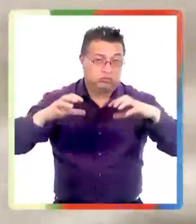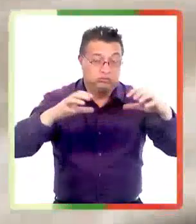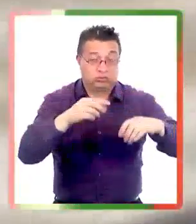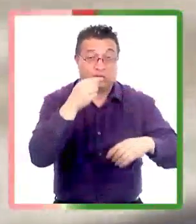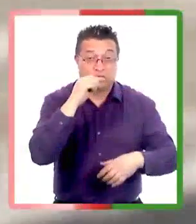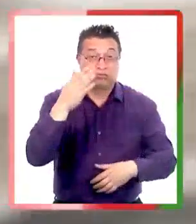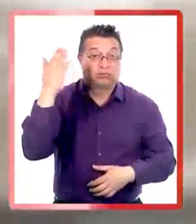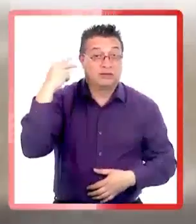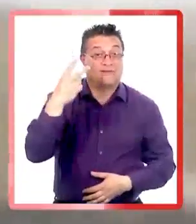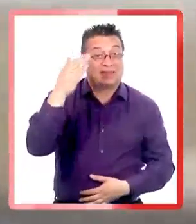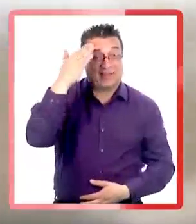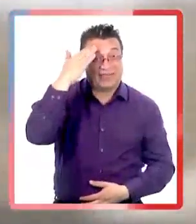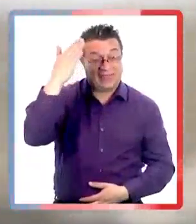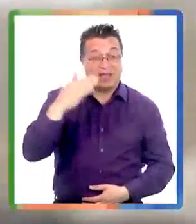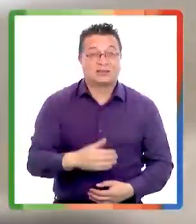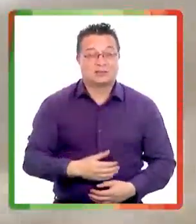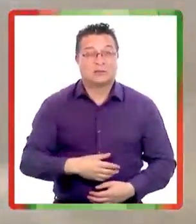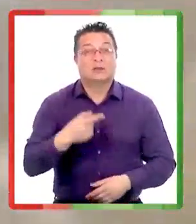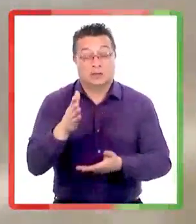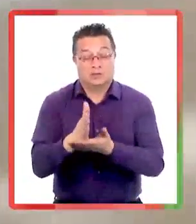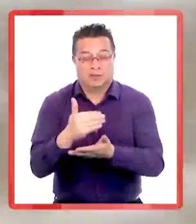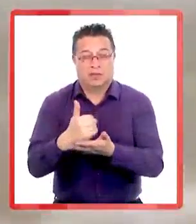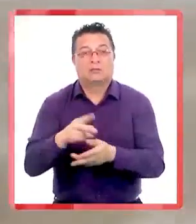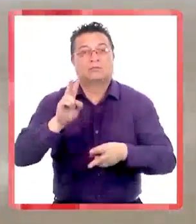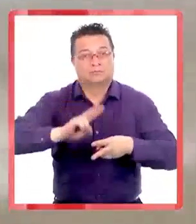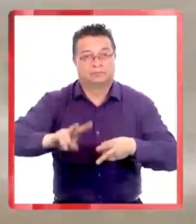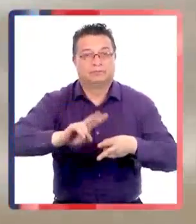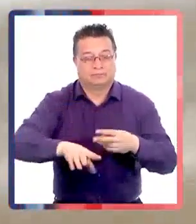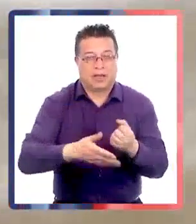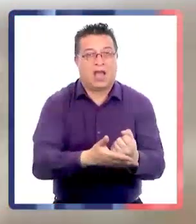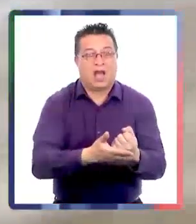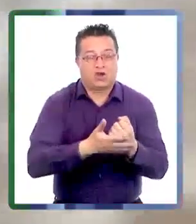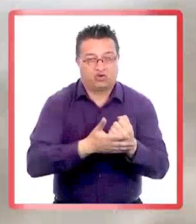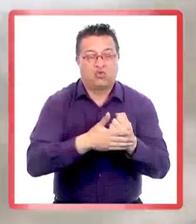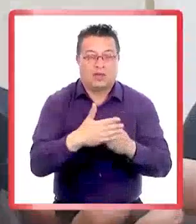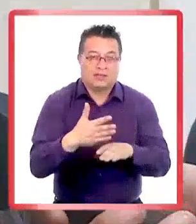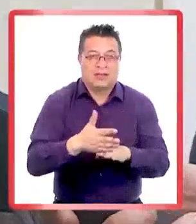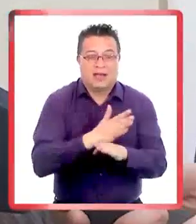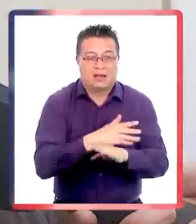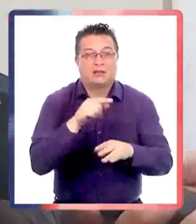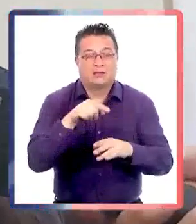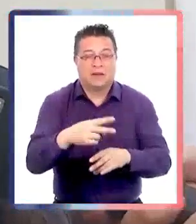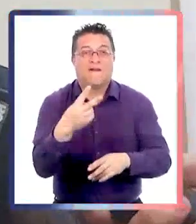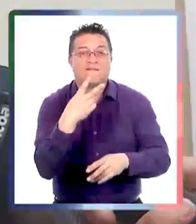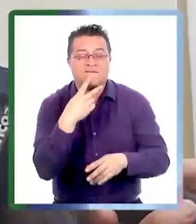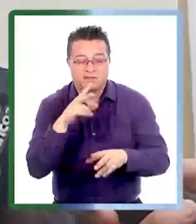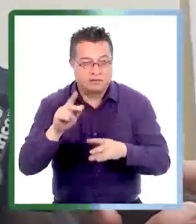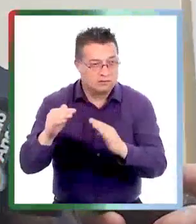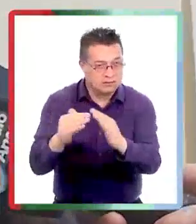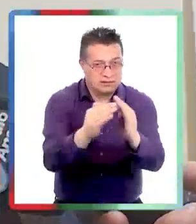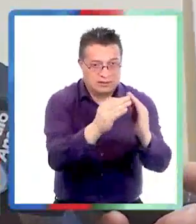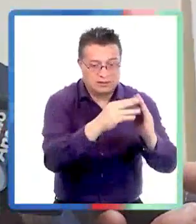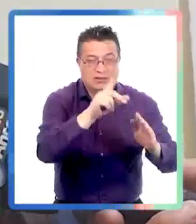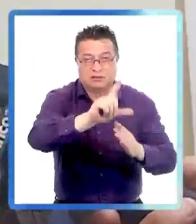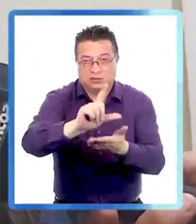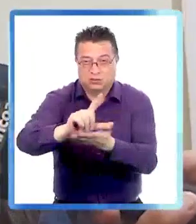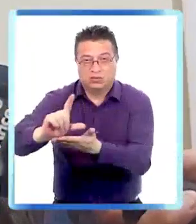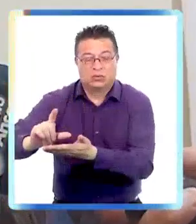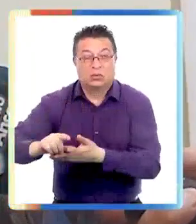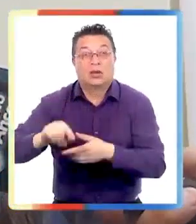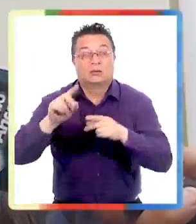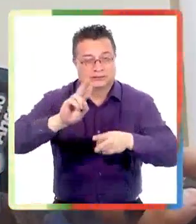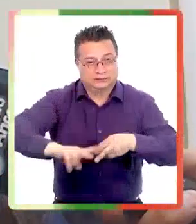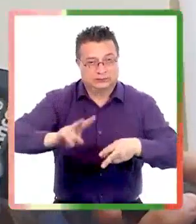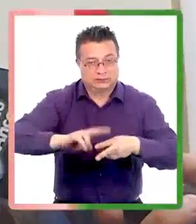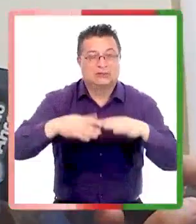frontal de hace 20 días. Tenemos un plan de recuperación y ayudas tempranas que implica habitabilidad y vivienda y en eso